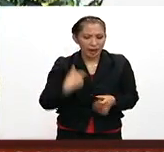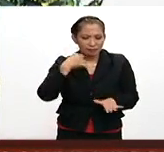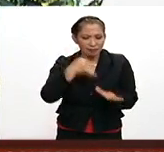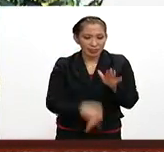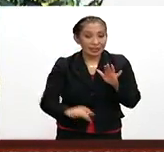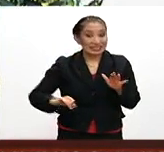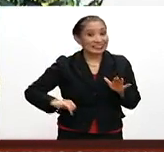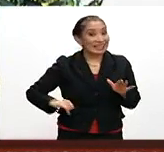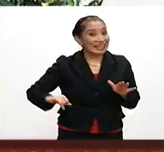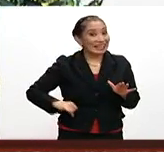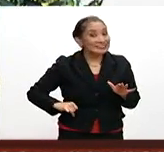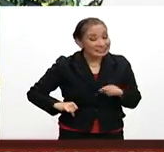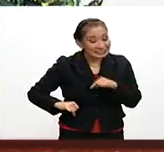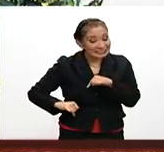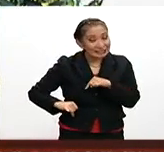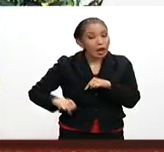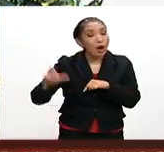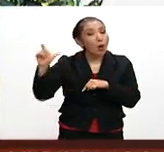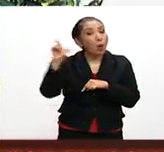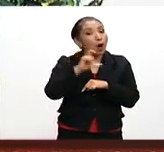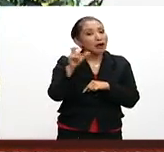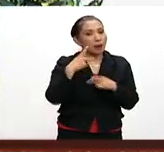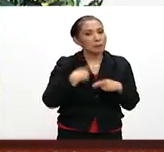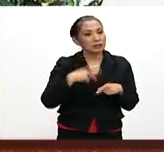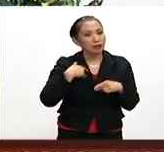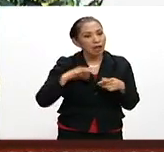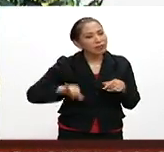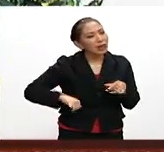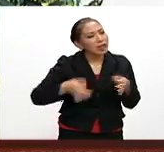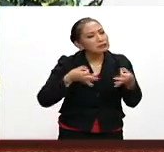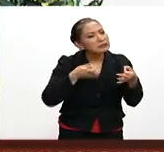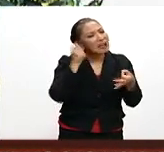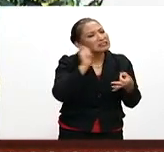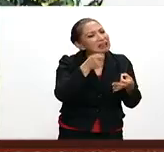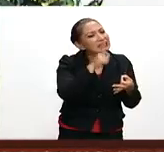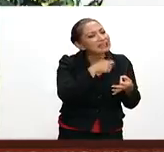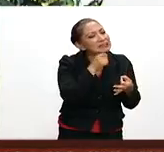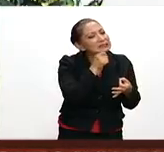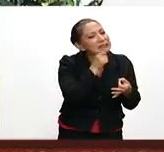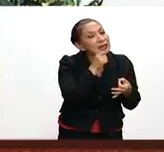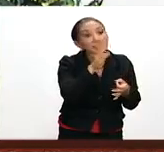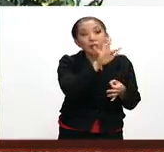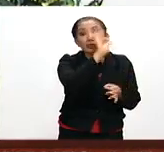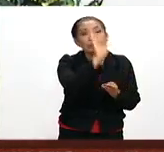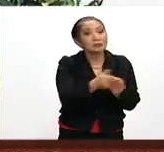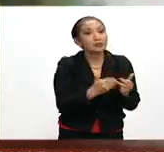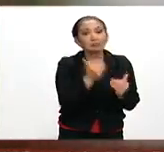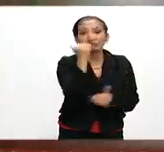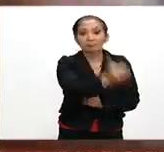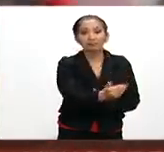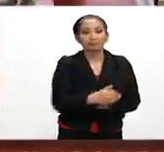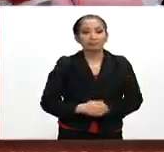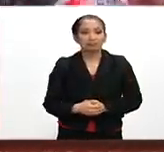fondo de interés. Cuando alguien está interesado en algo, ya avanzó el 50%.